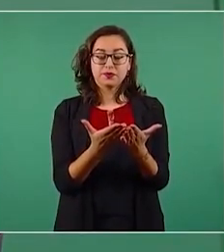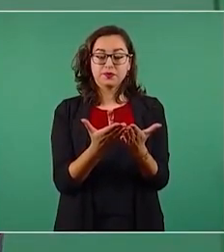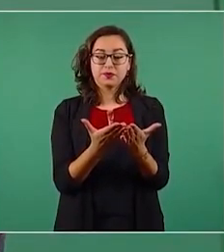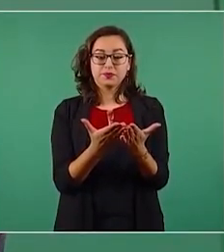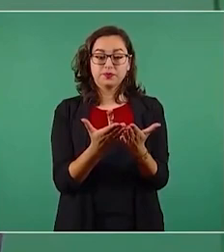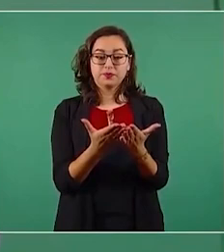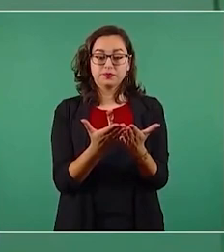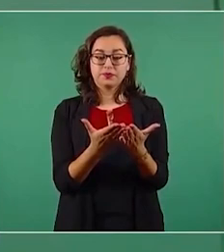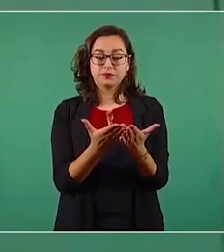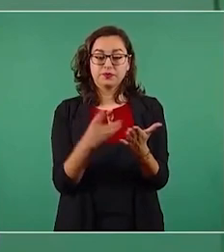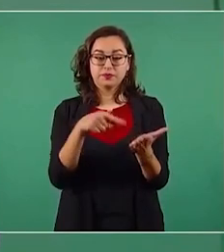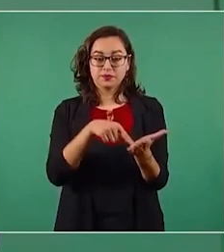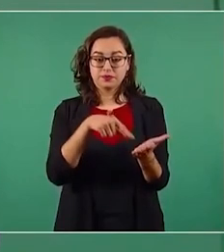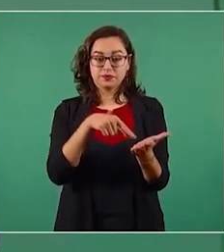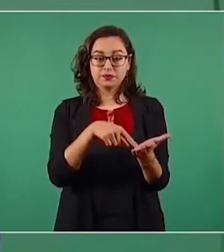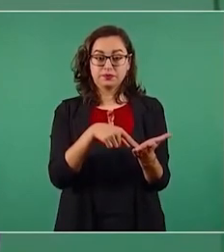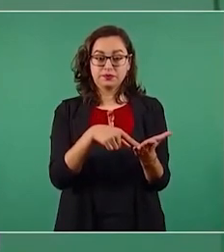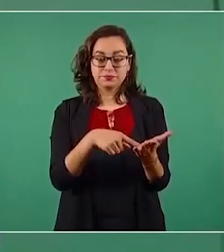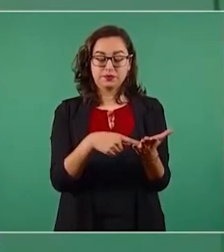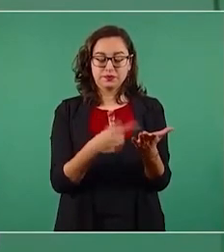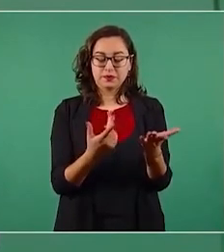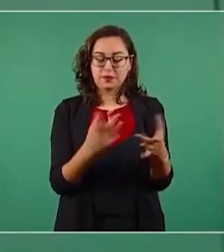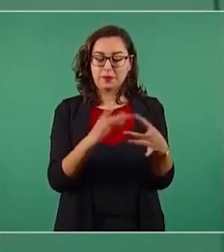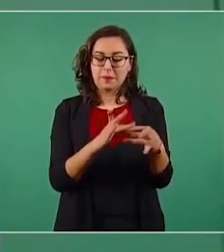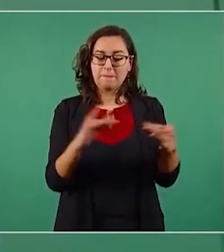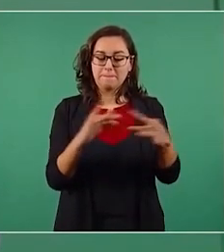en una plática con el presidente Peña,